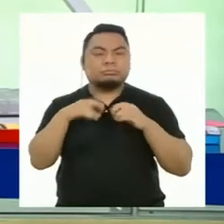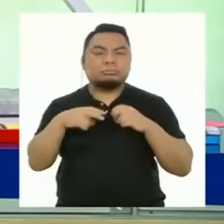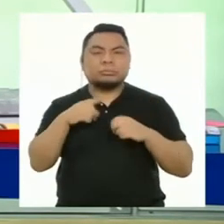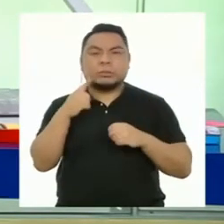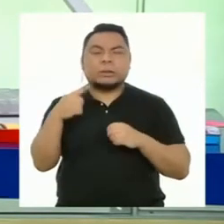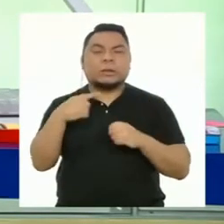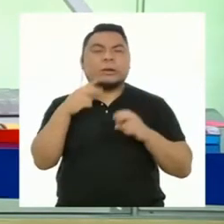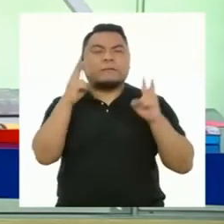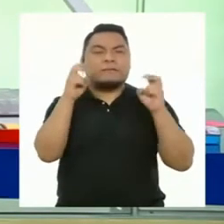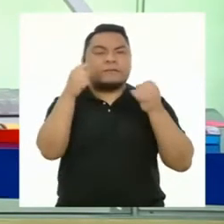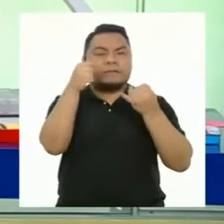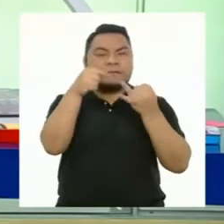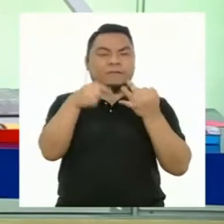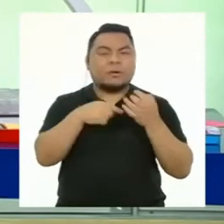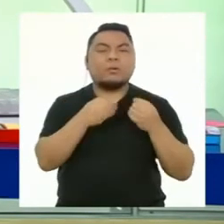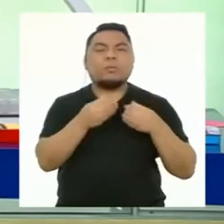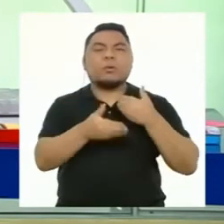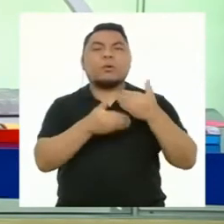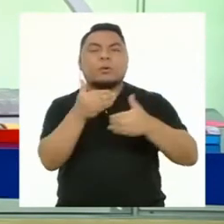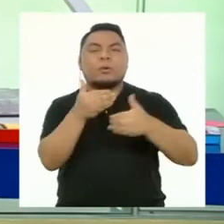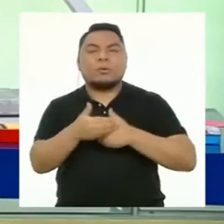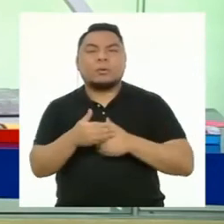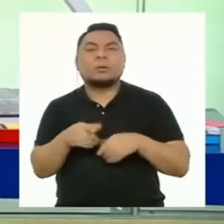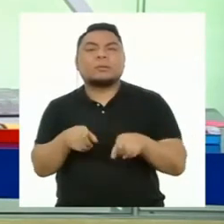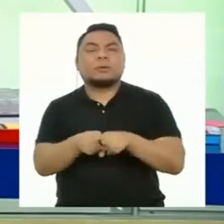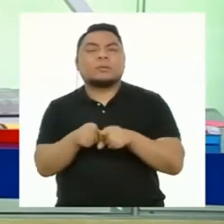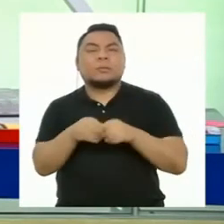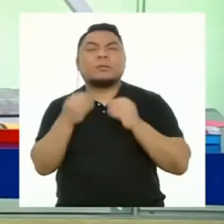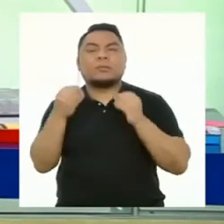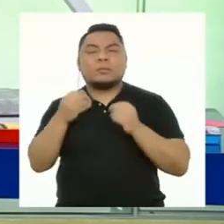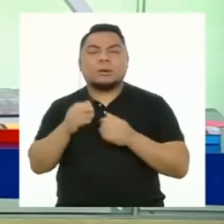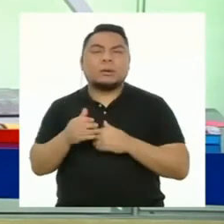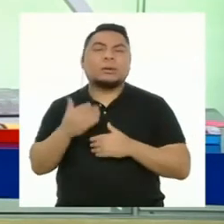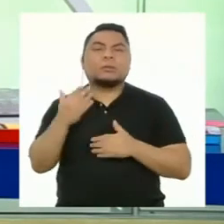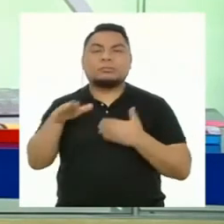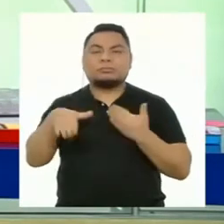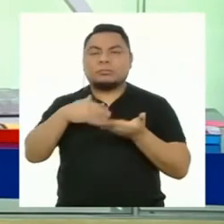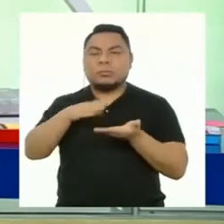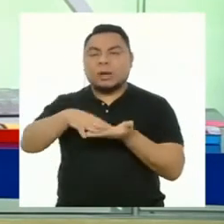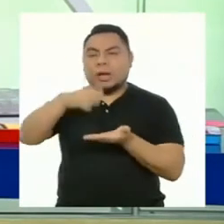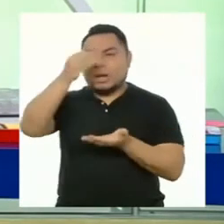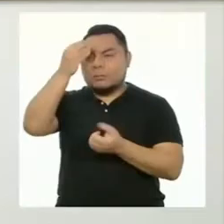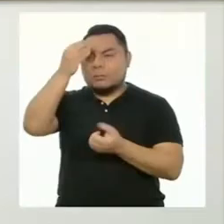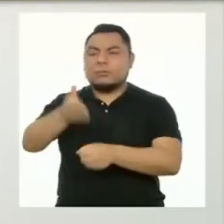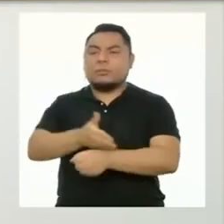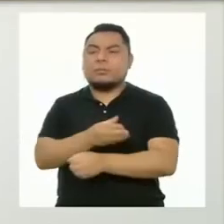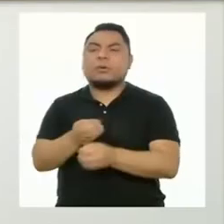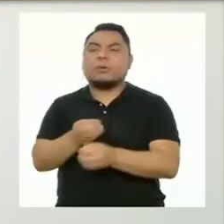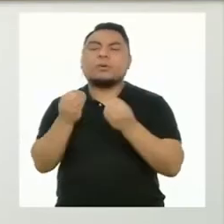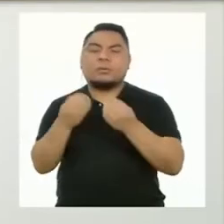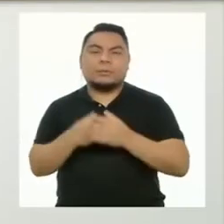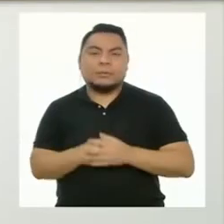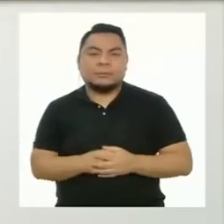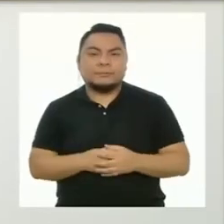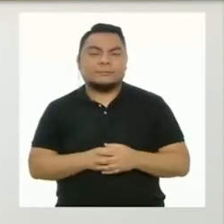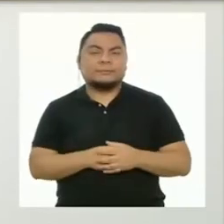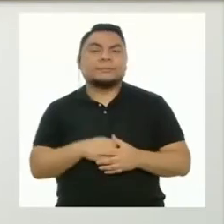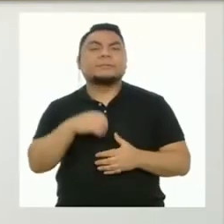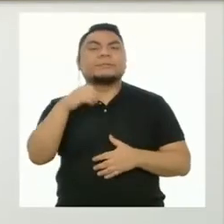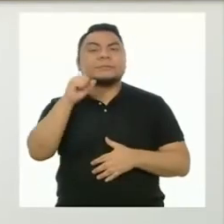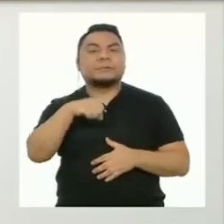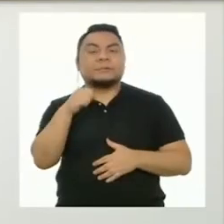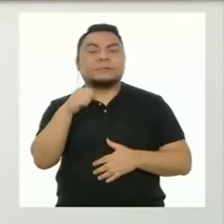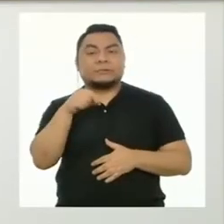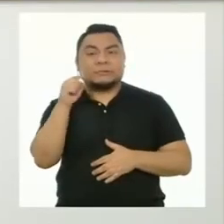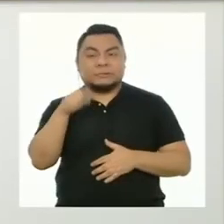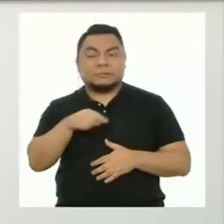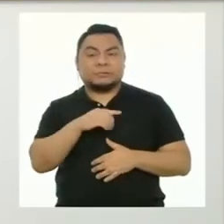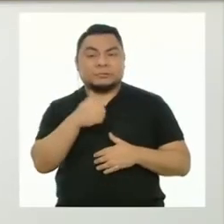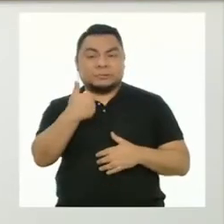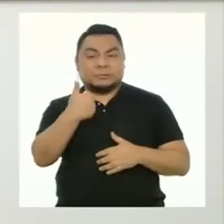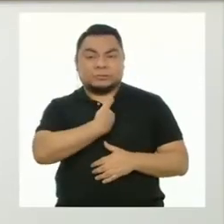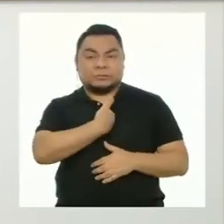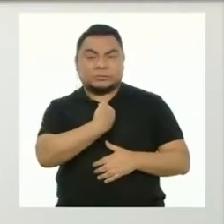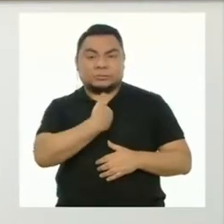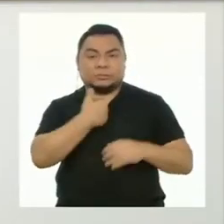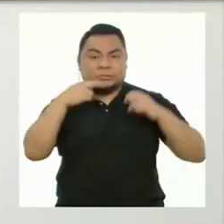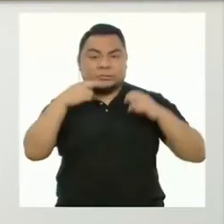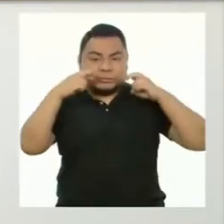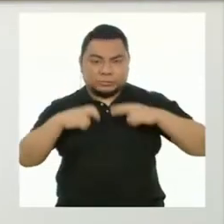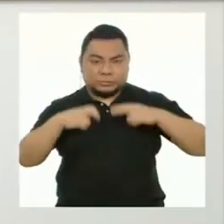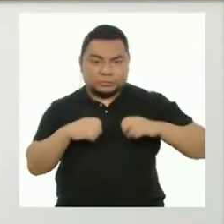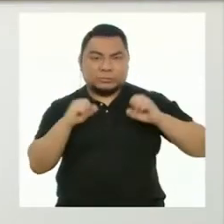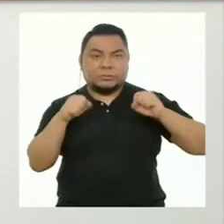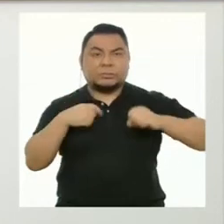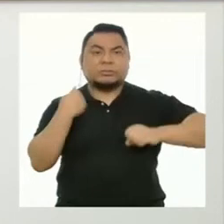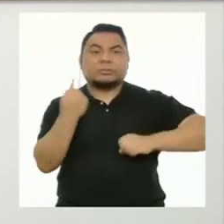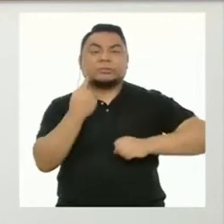área, sino también se habla de ese proceso que hemos seguido para aprender, ¿verdad? Así es. En la auto-evaluación,